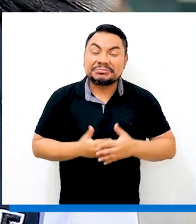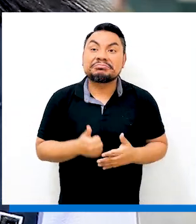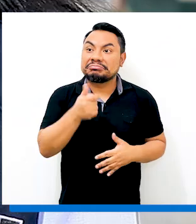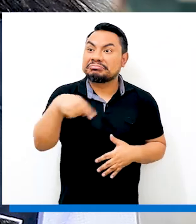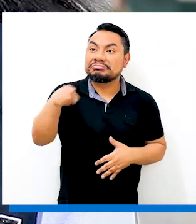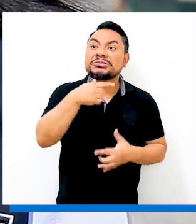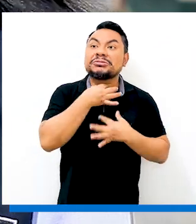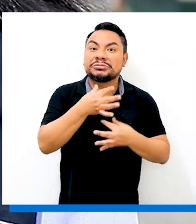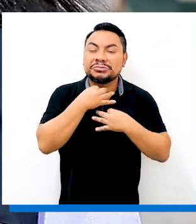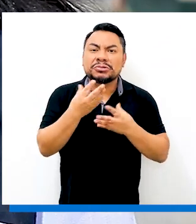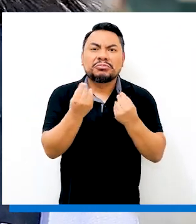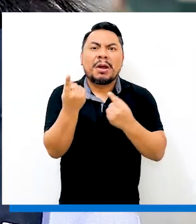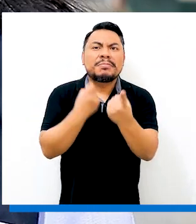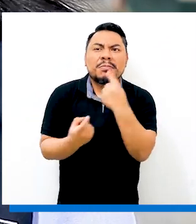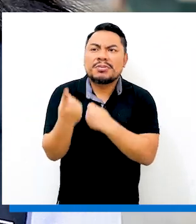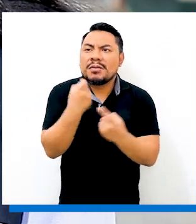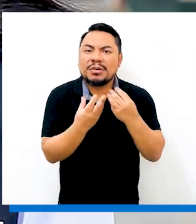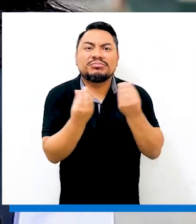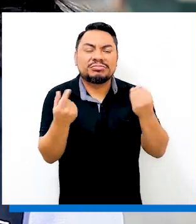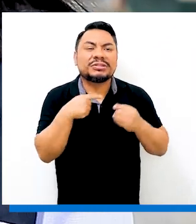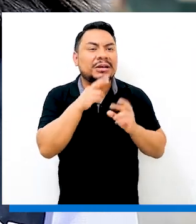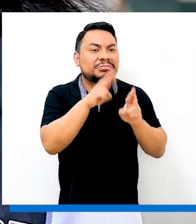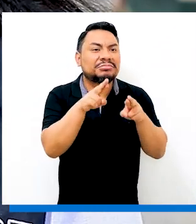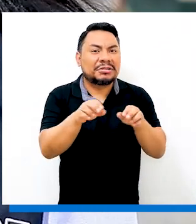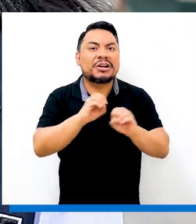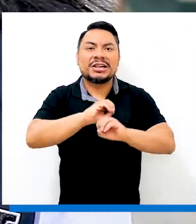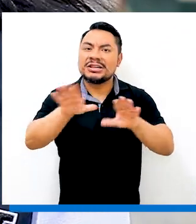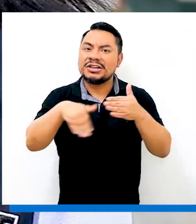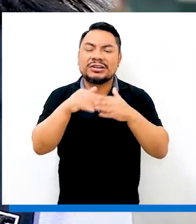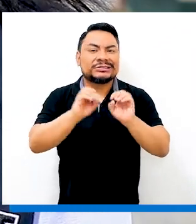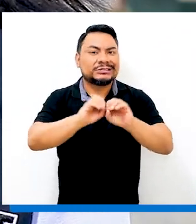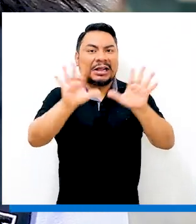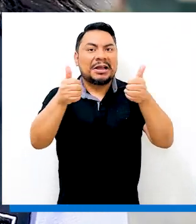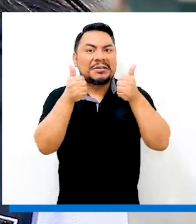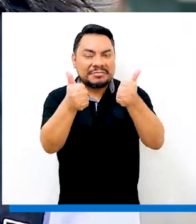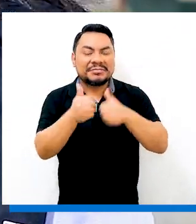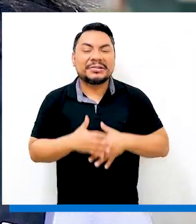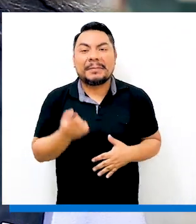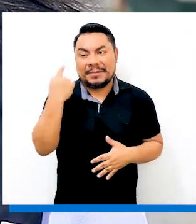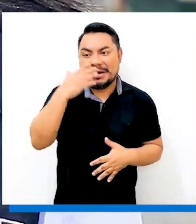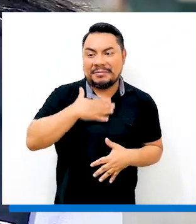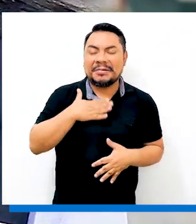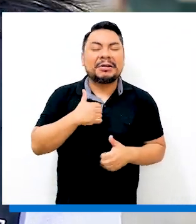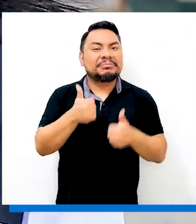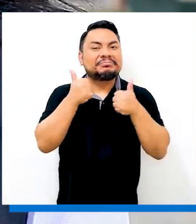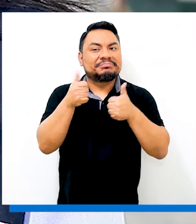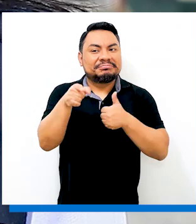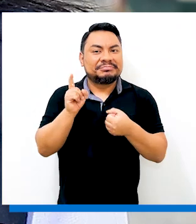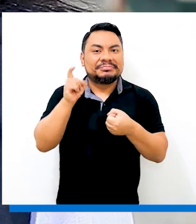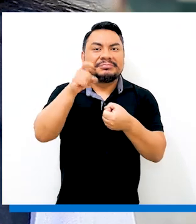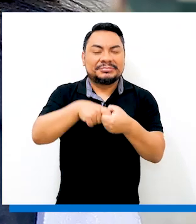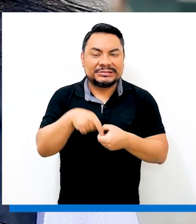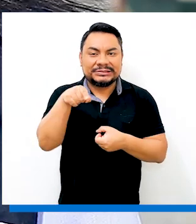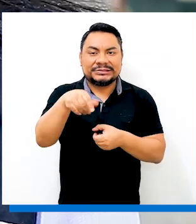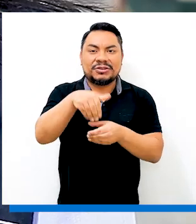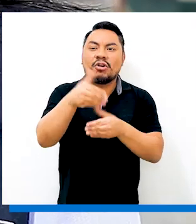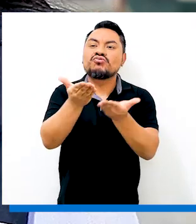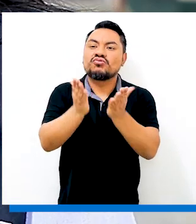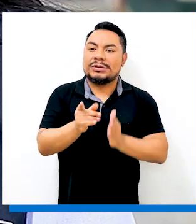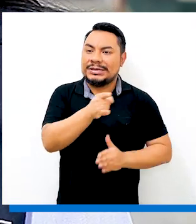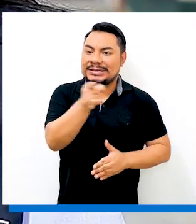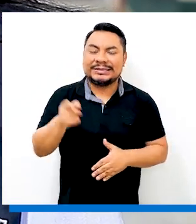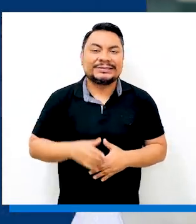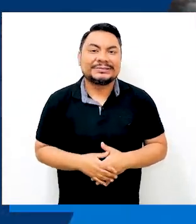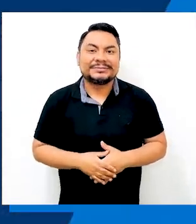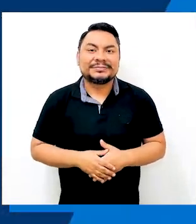tema ha habido bastantes preguntas, las cuales han sido absueltas y para mí, bueno, soy muy satisfecha con esta participación de estos